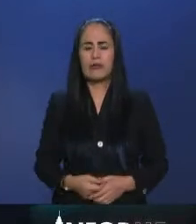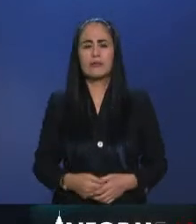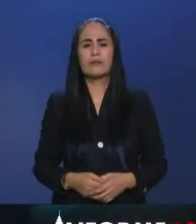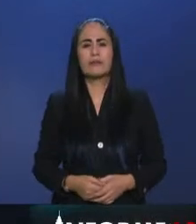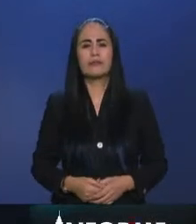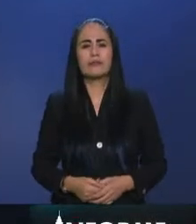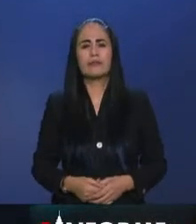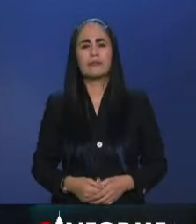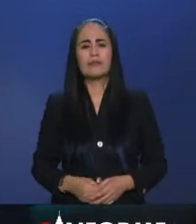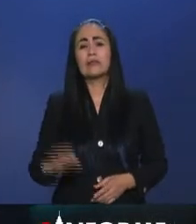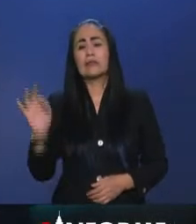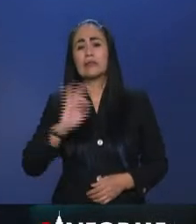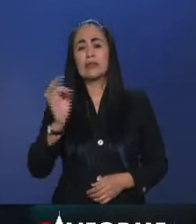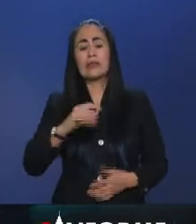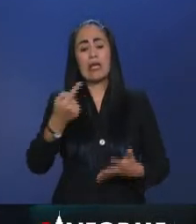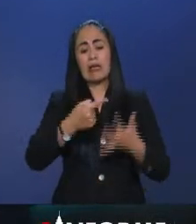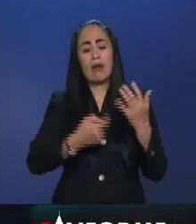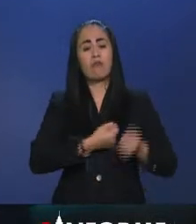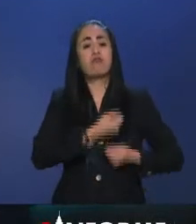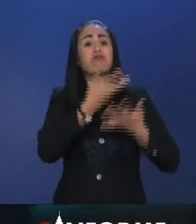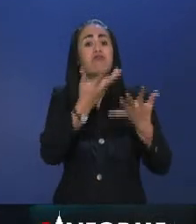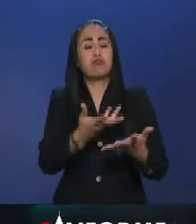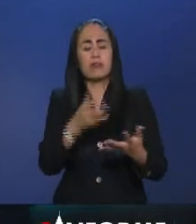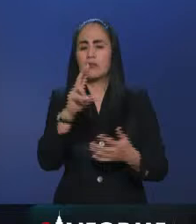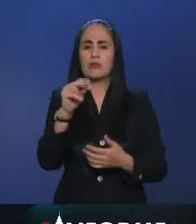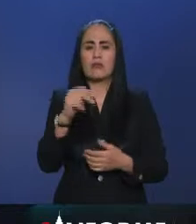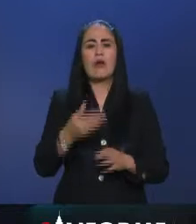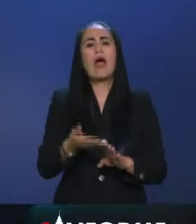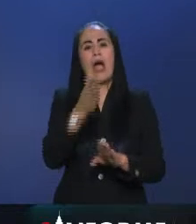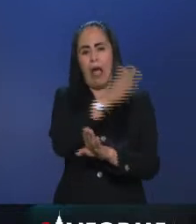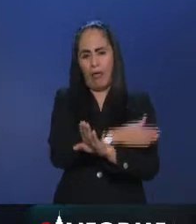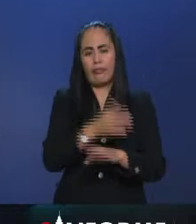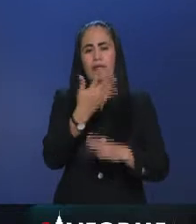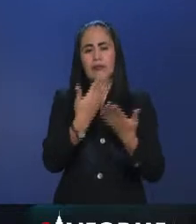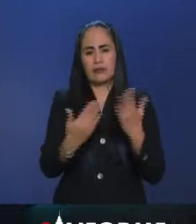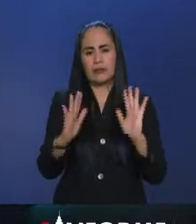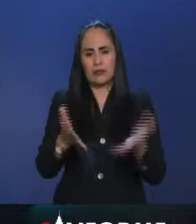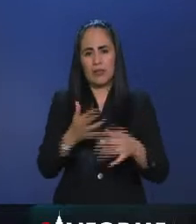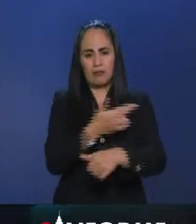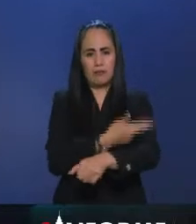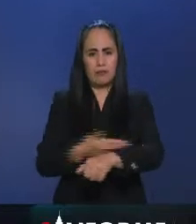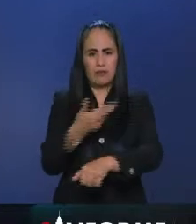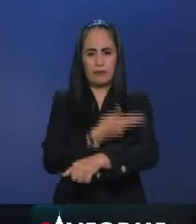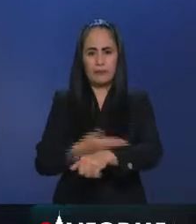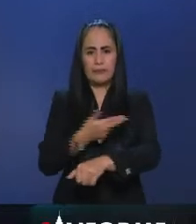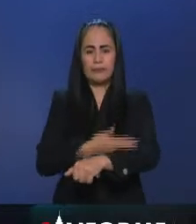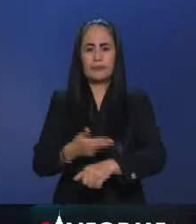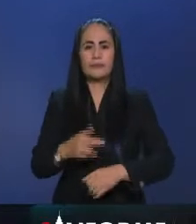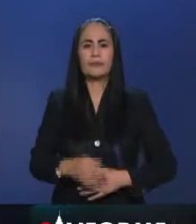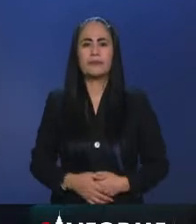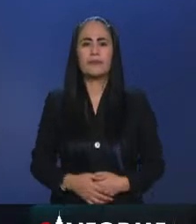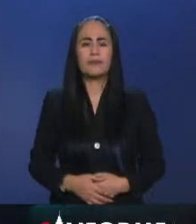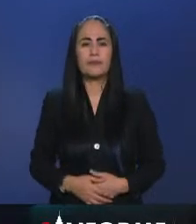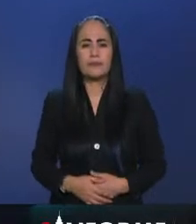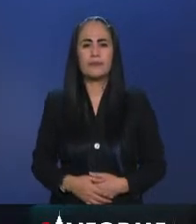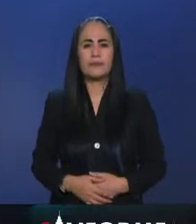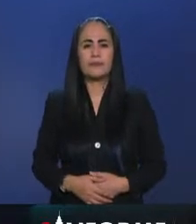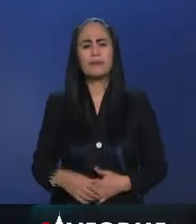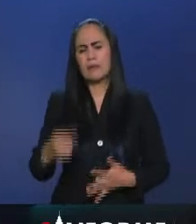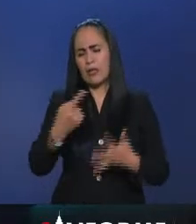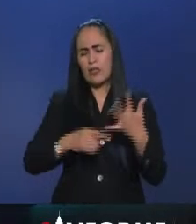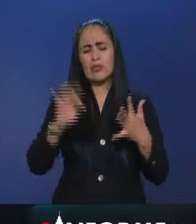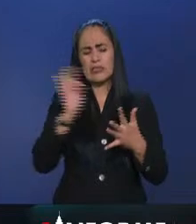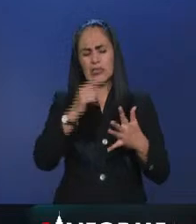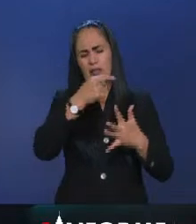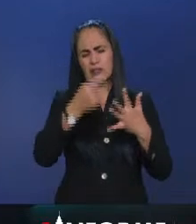de organización legislativa como en otros casos pero seguramente el debate va a seguir finalizado esta semana yo creo que reaccionaron de esta forma